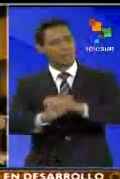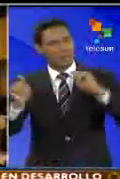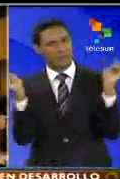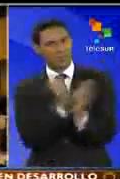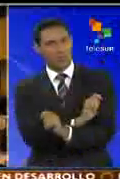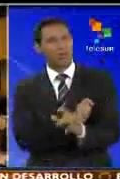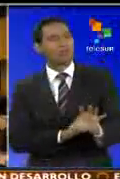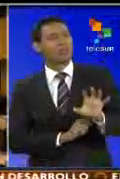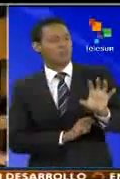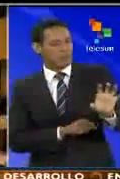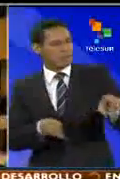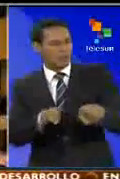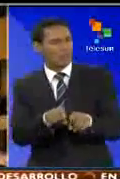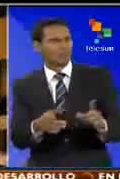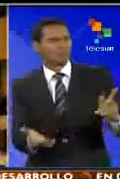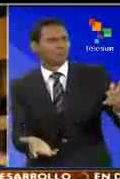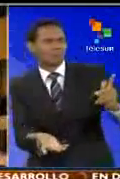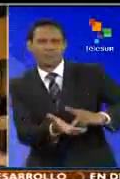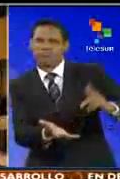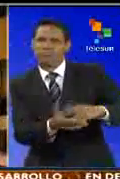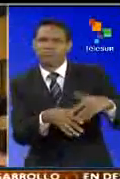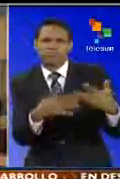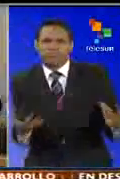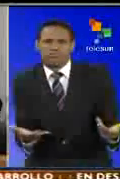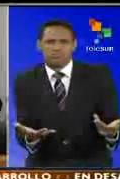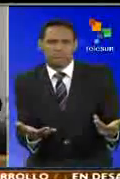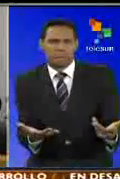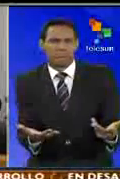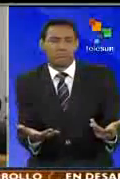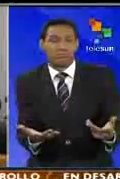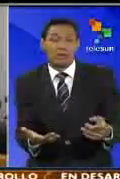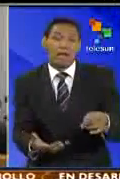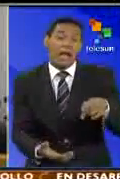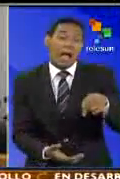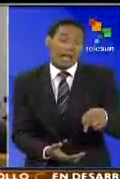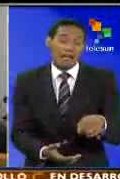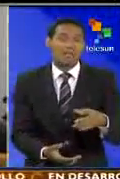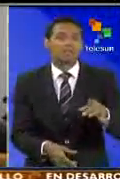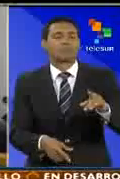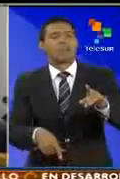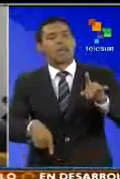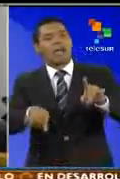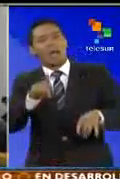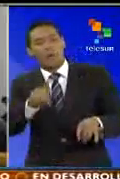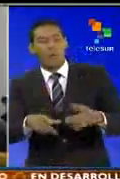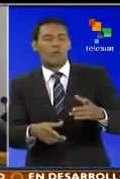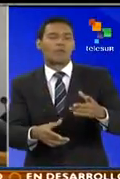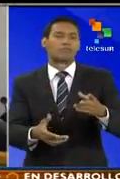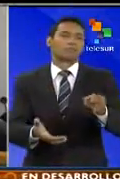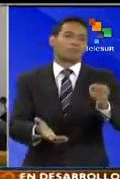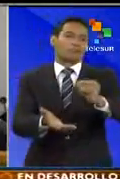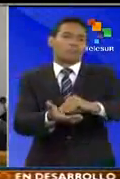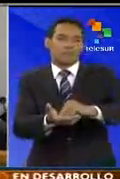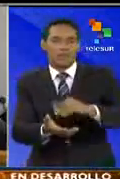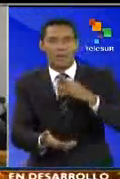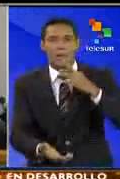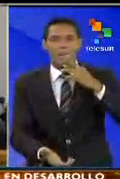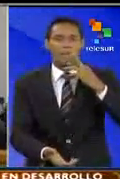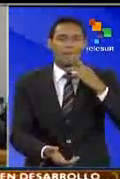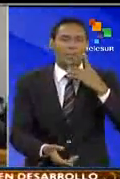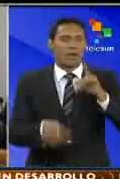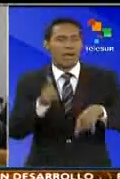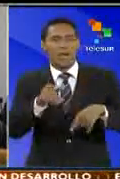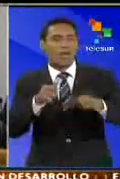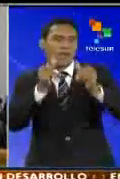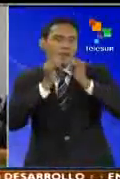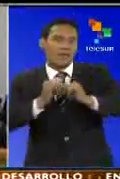sus países la asistencia a este tipo de espacios donde lamentablemente muchas veces producto de matrices mediáticas